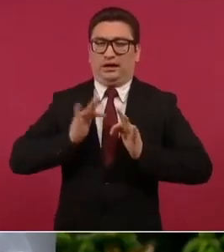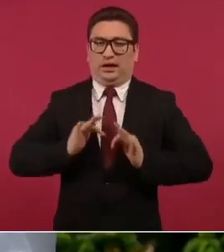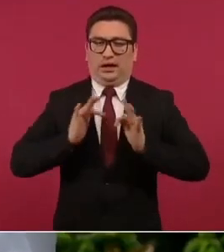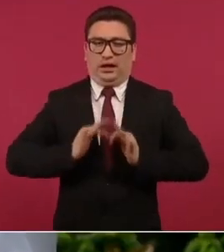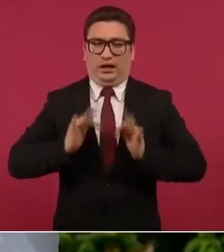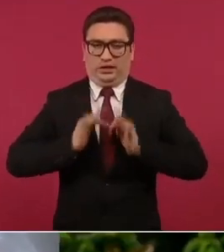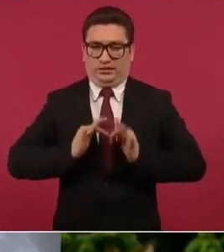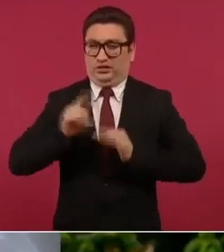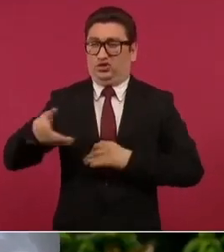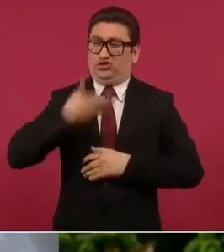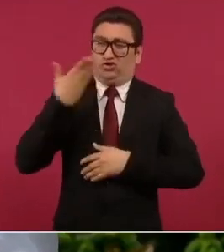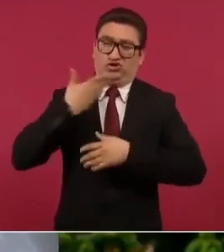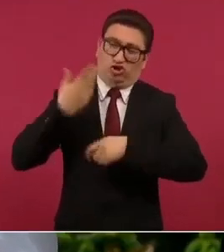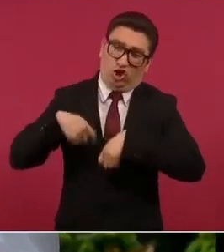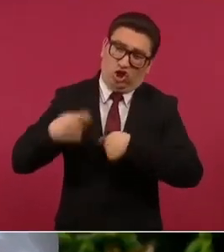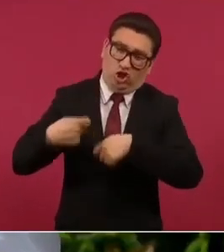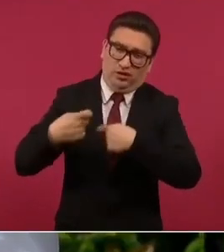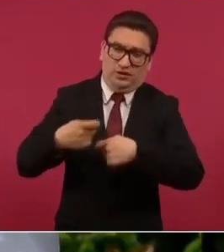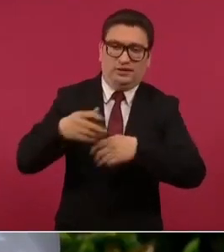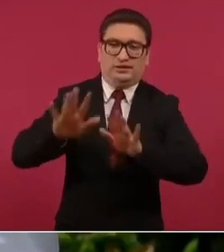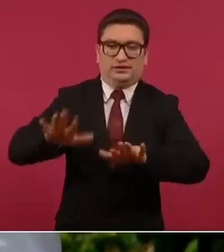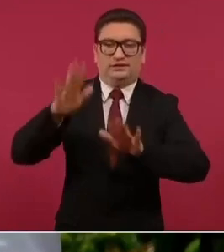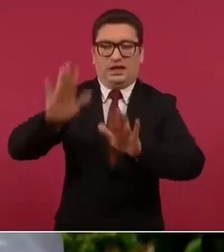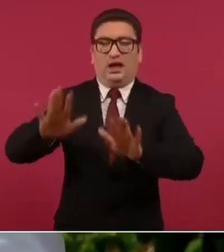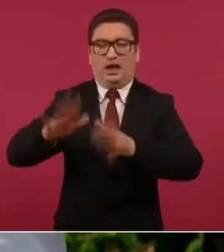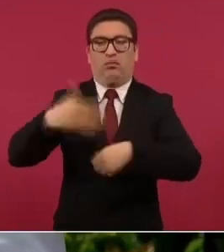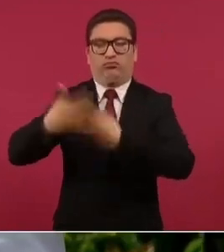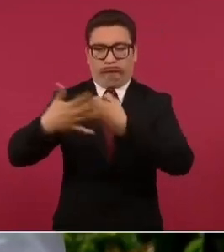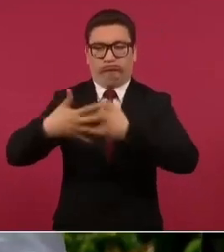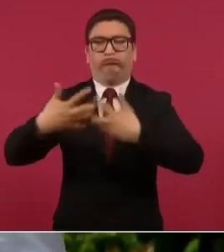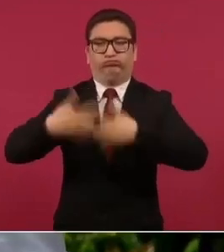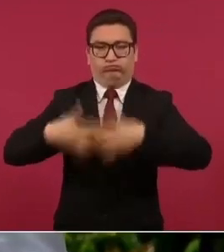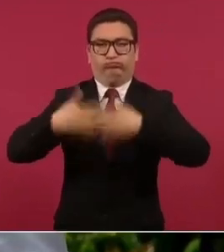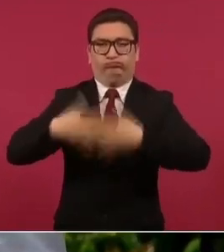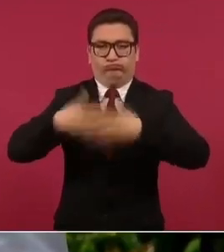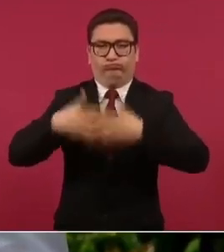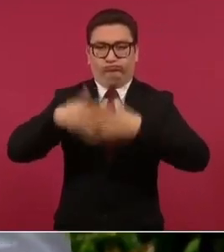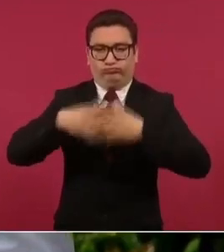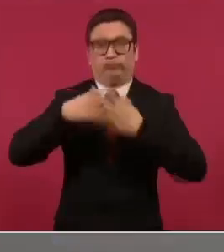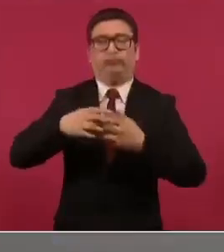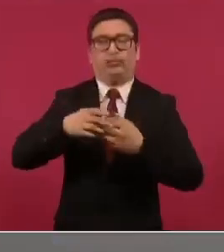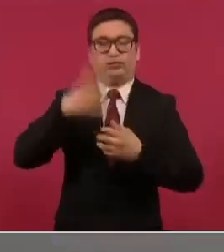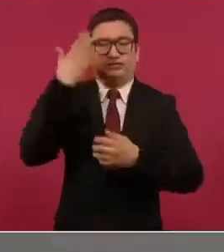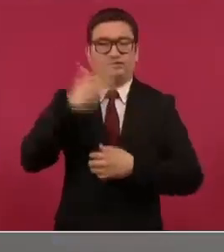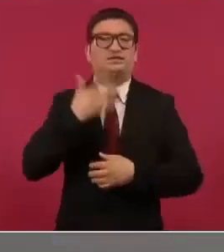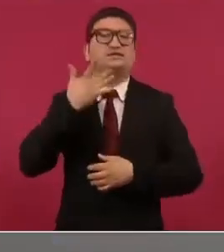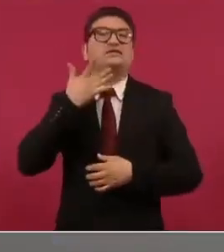conservadores ya va a empezar a producir gasolina si dicen